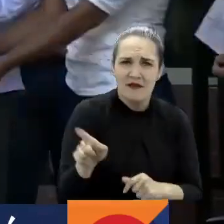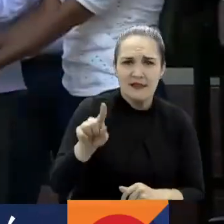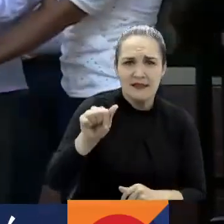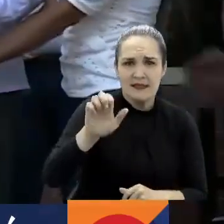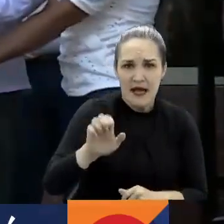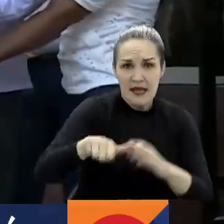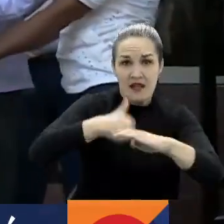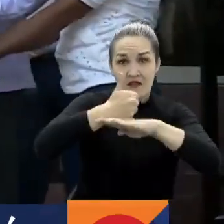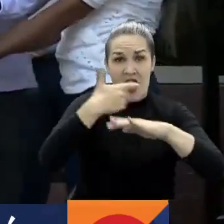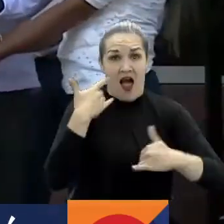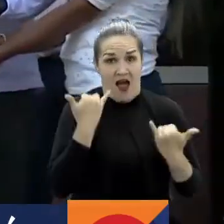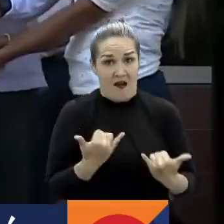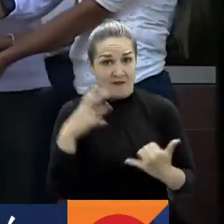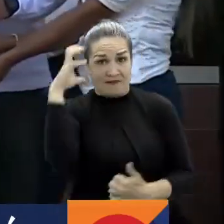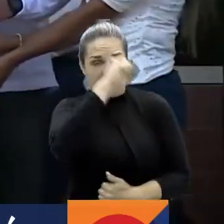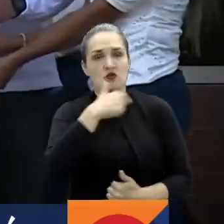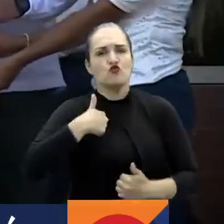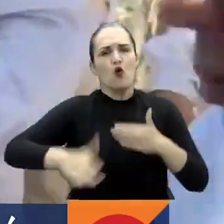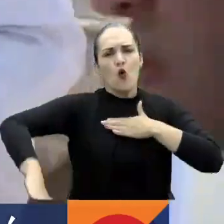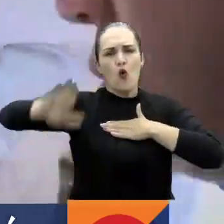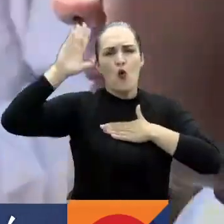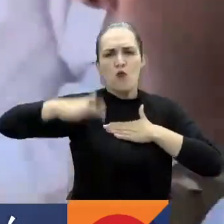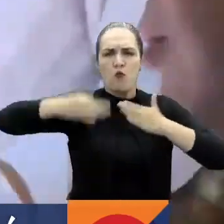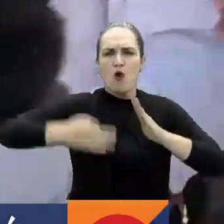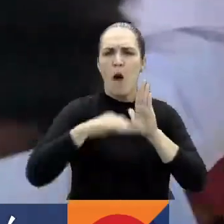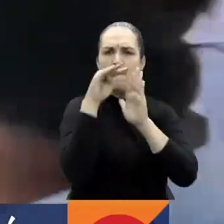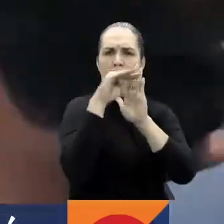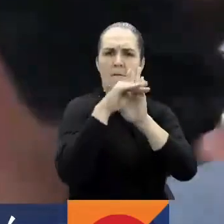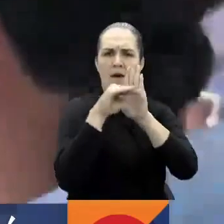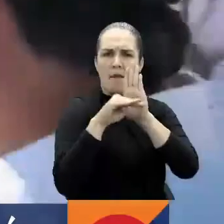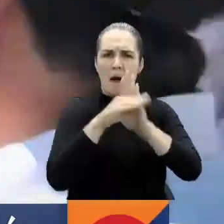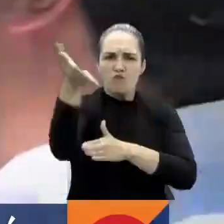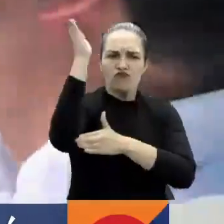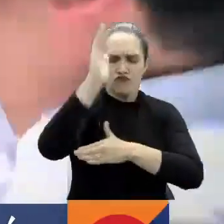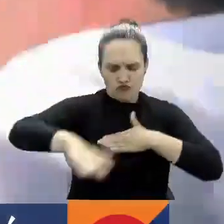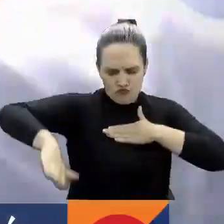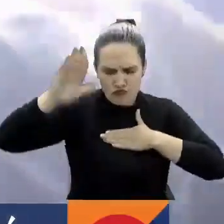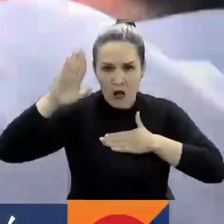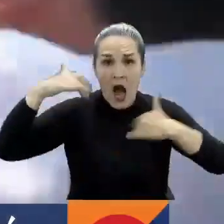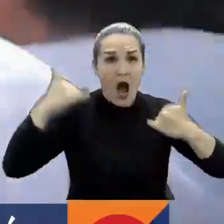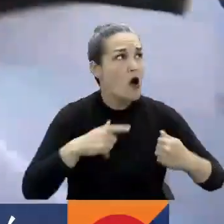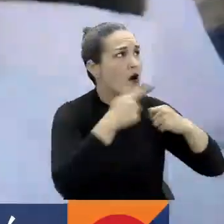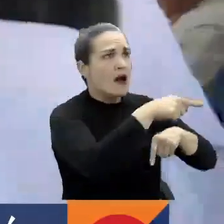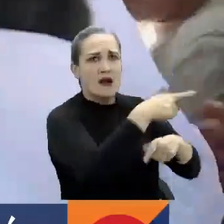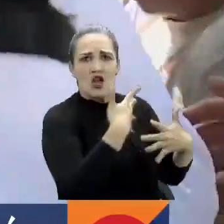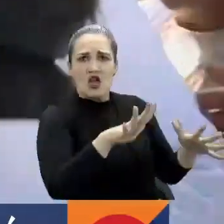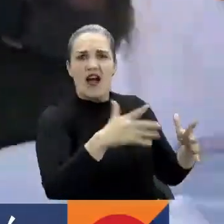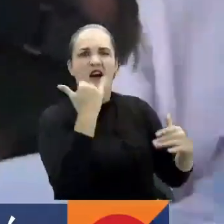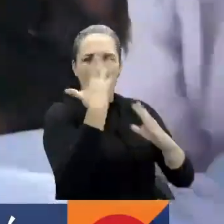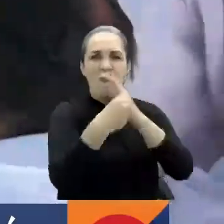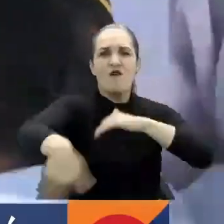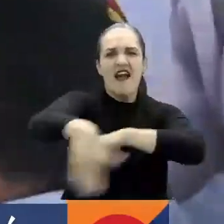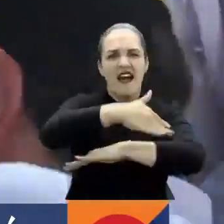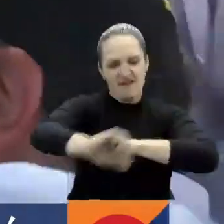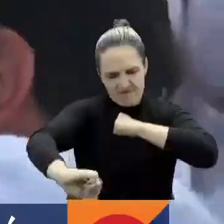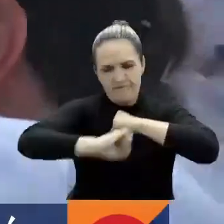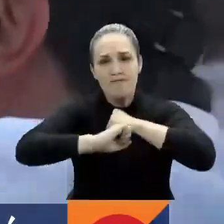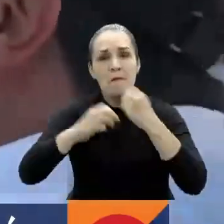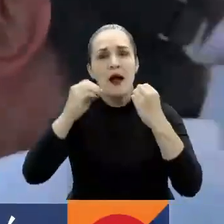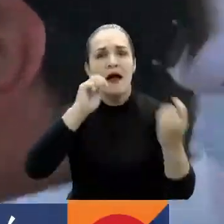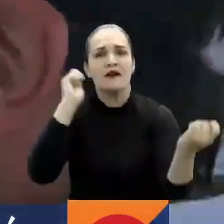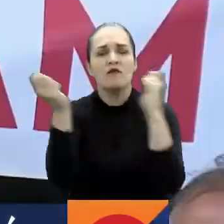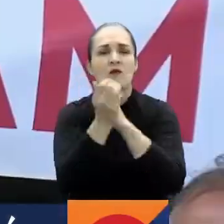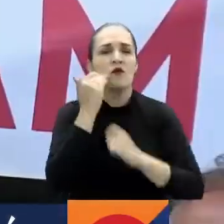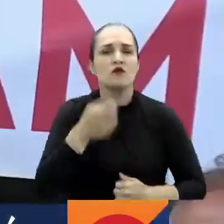impedir que cumpla las propuestas y reformas que prometió al pueblo, por lo que reiteró la invitación a los colombianos para que salgan a las calles a defender las reformas el próximo